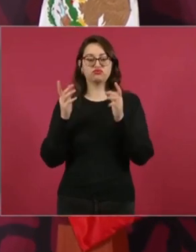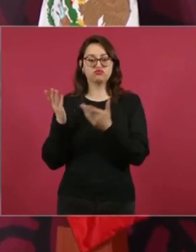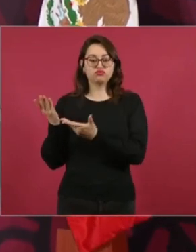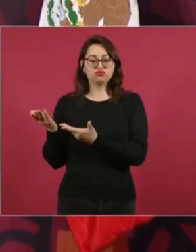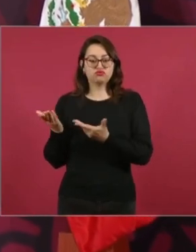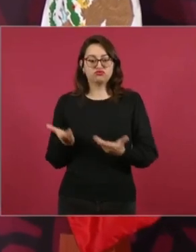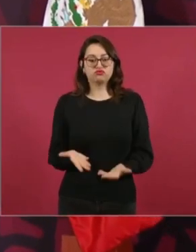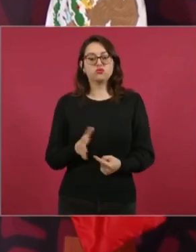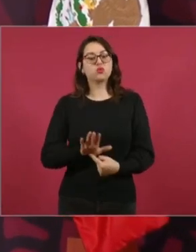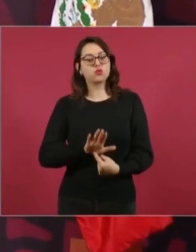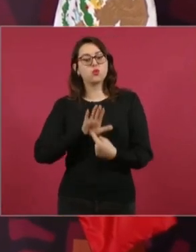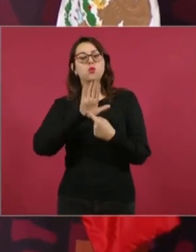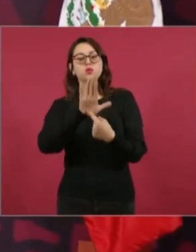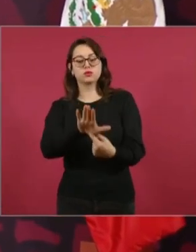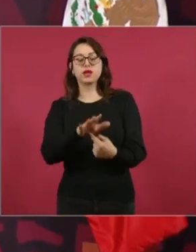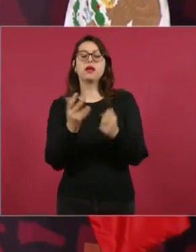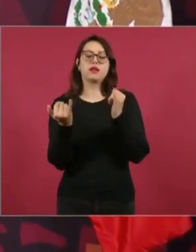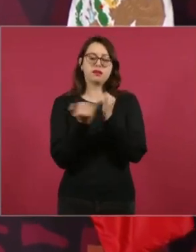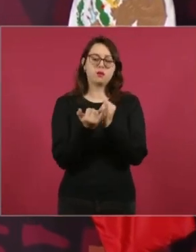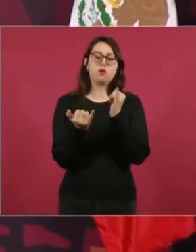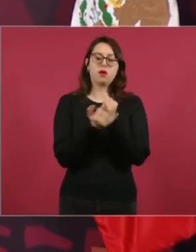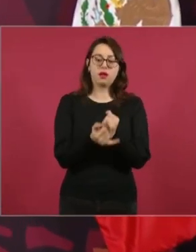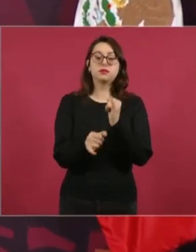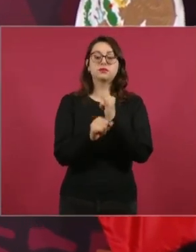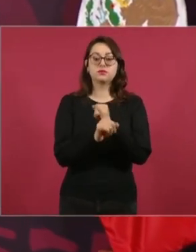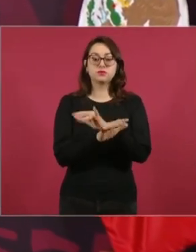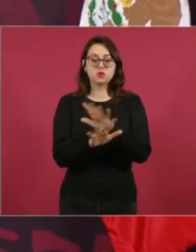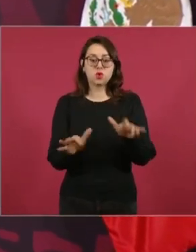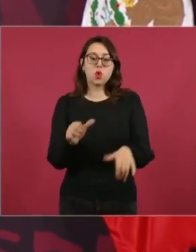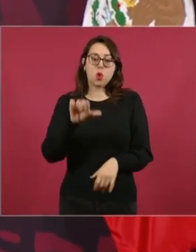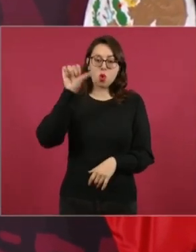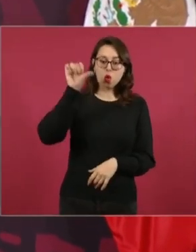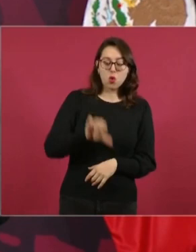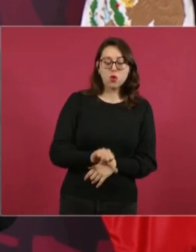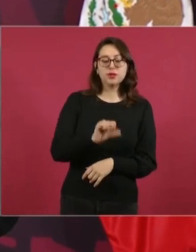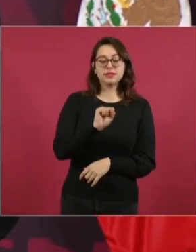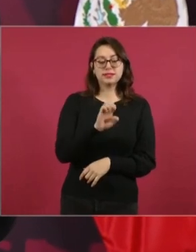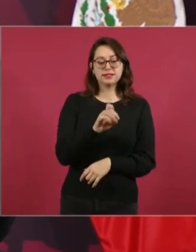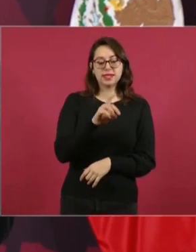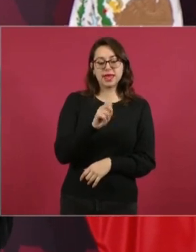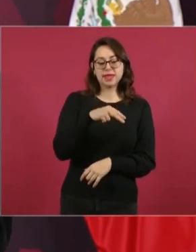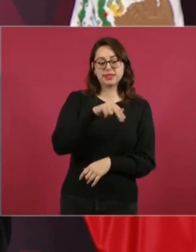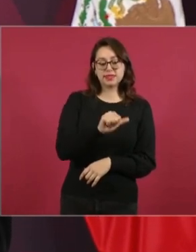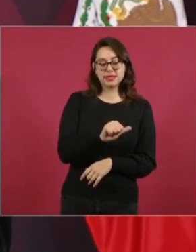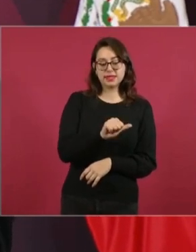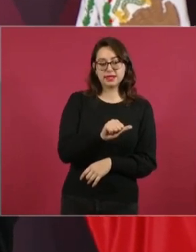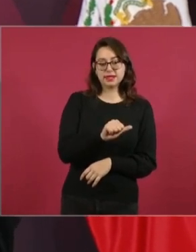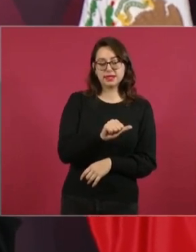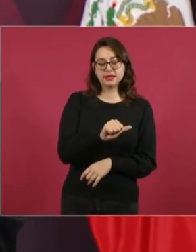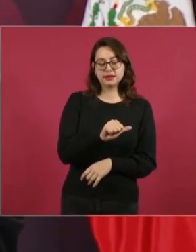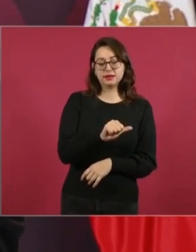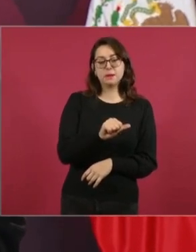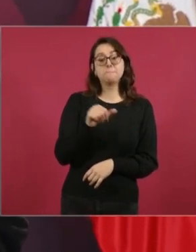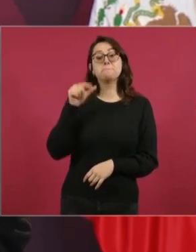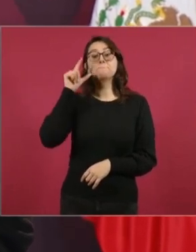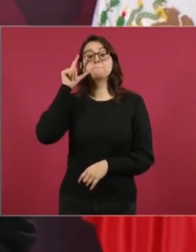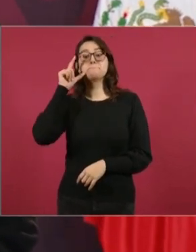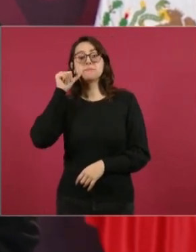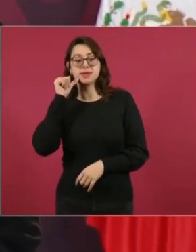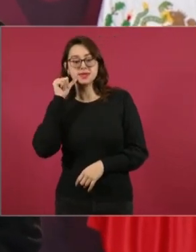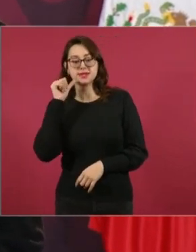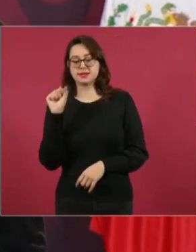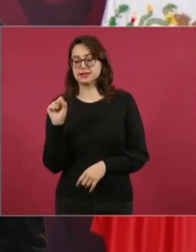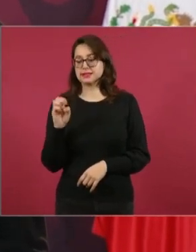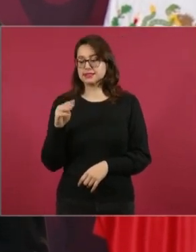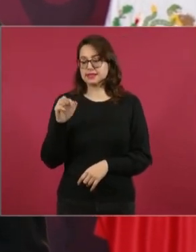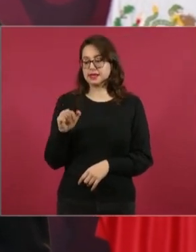presentar, así como lo está haciendo la Secretaría de la Defensa, lo que